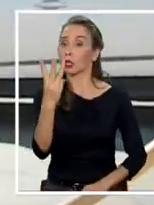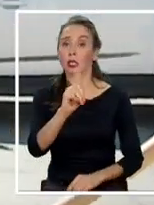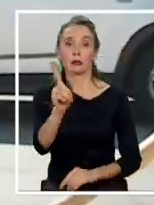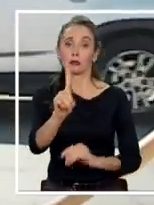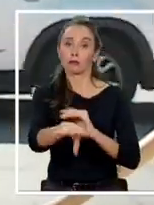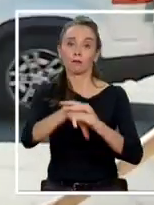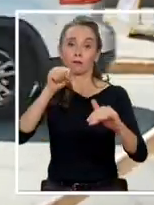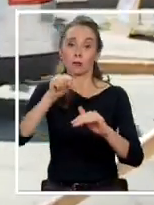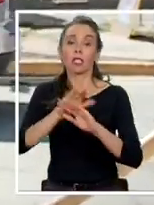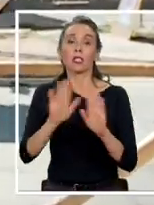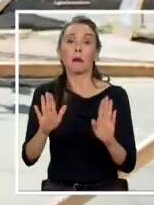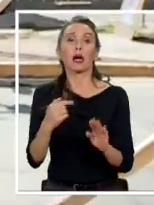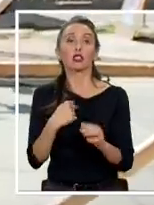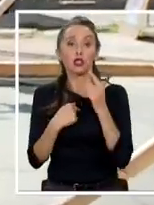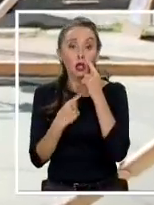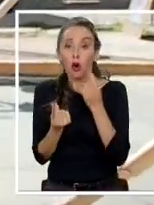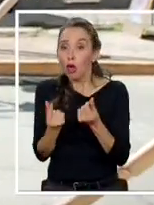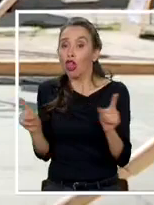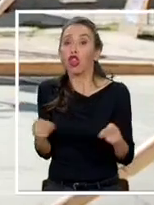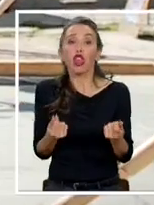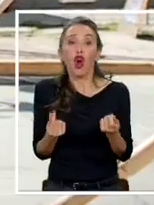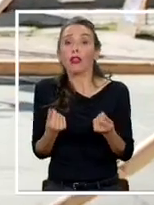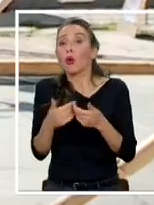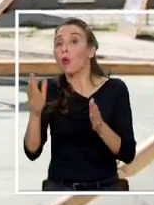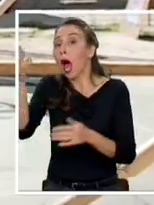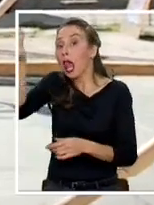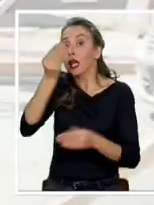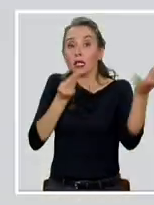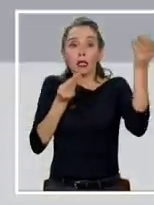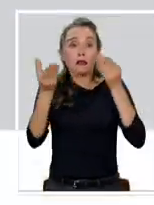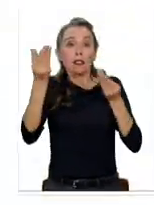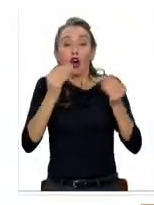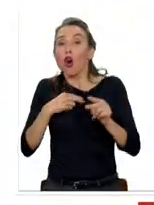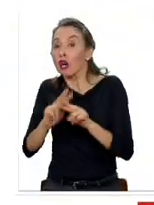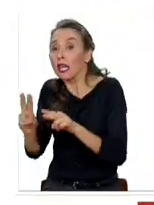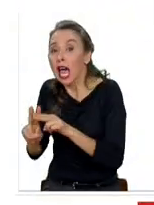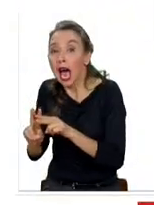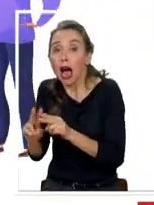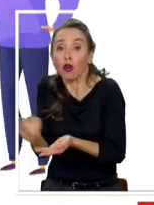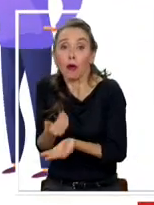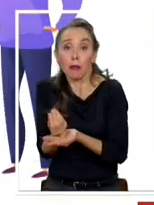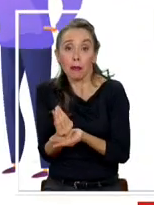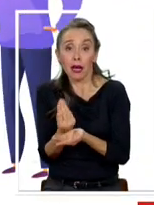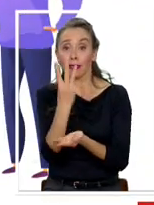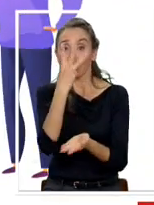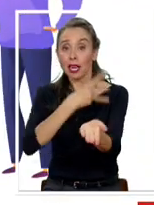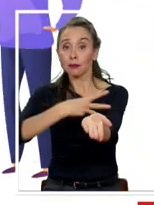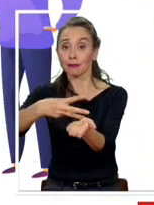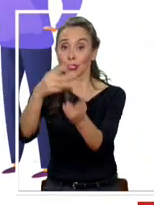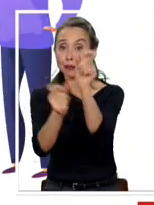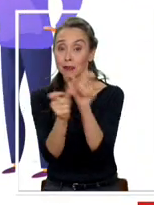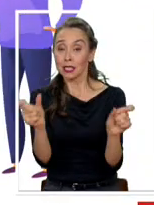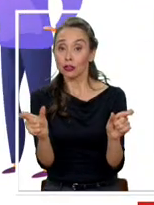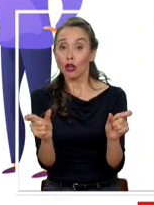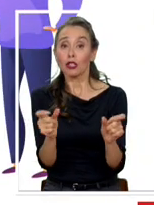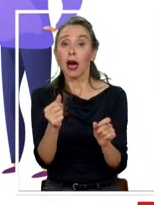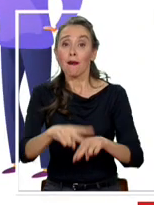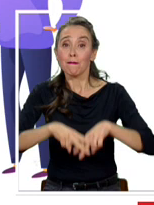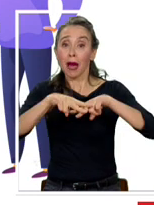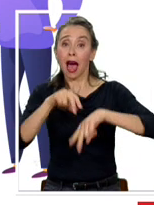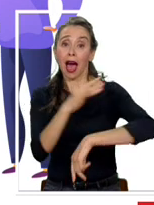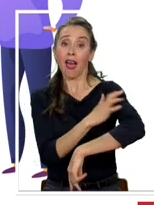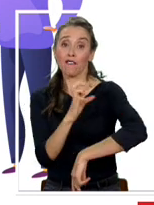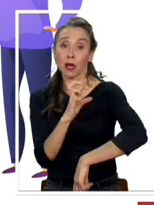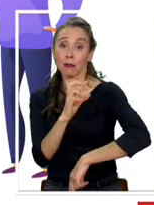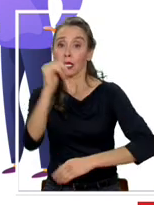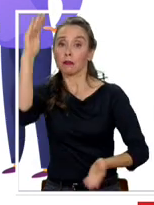tercero, ni nada. Solamente me estoy dando vuelta con lo que me caiga o lo que puedo hacer, nada más. Un poco más de 13 millones de personas quedaron sin dinero en